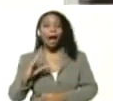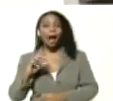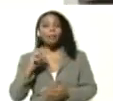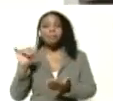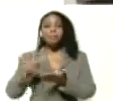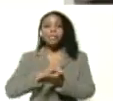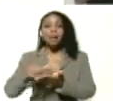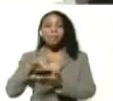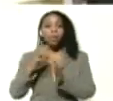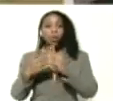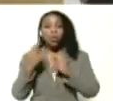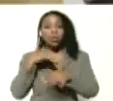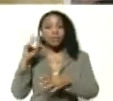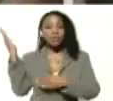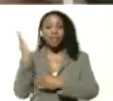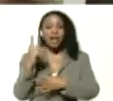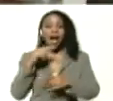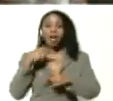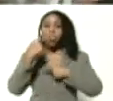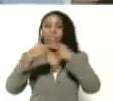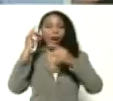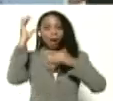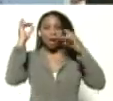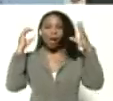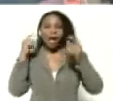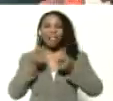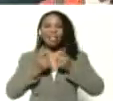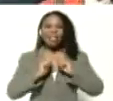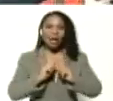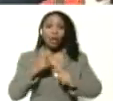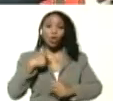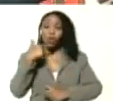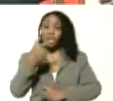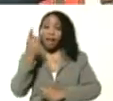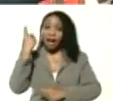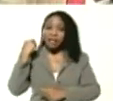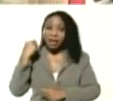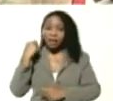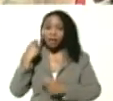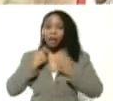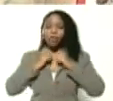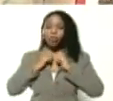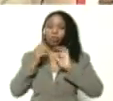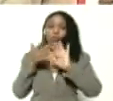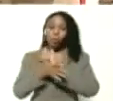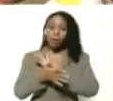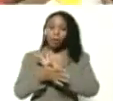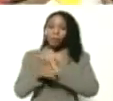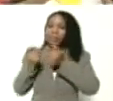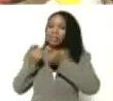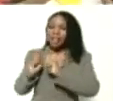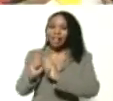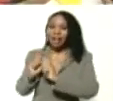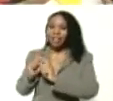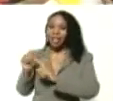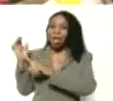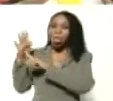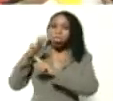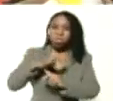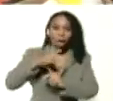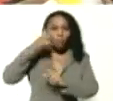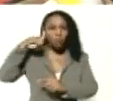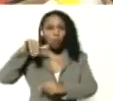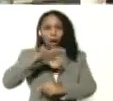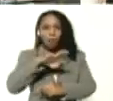dedicados es a destruir, a tratar, lo que yo dije ayer, Aristóbulo, tratar de desmoralizar al pueblo,